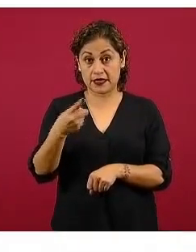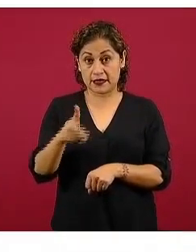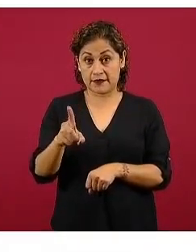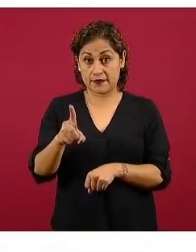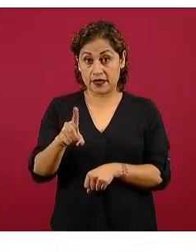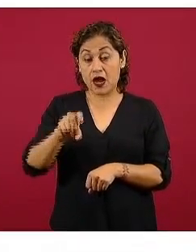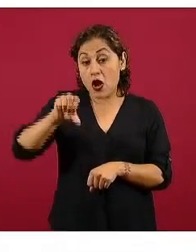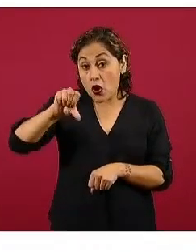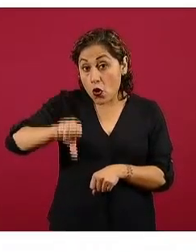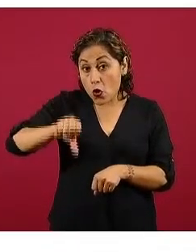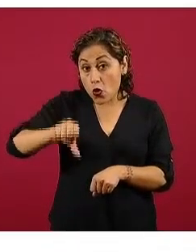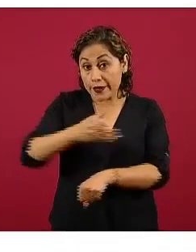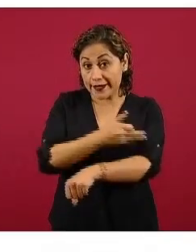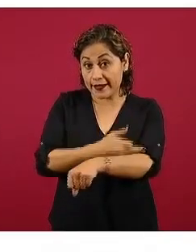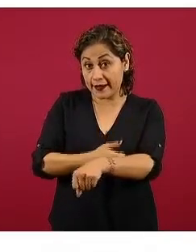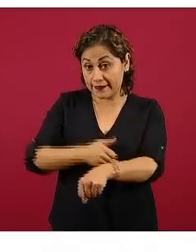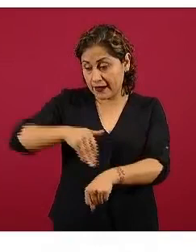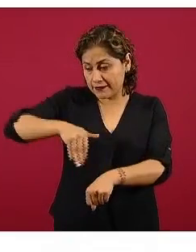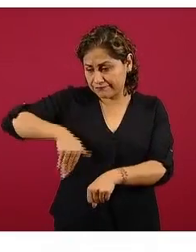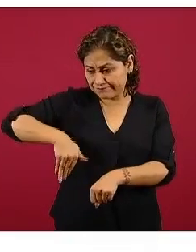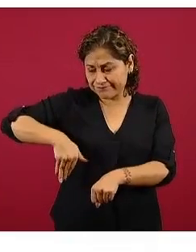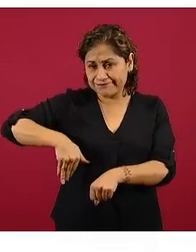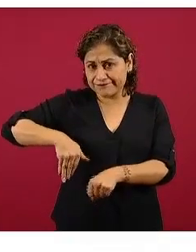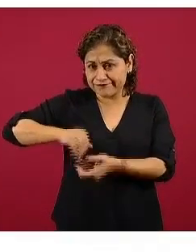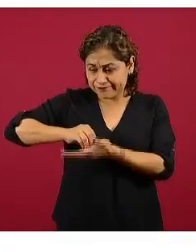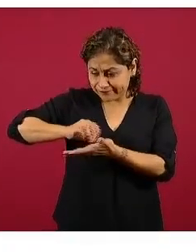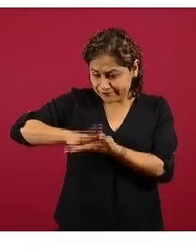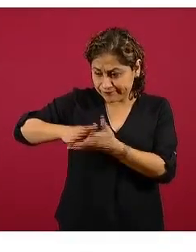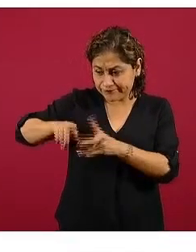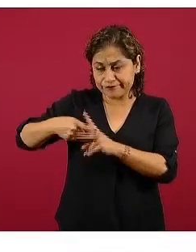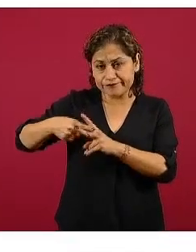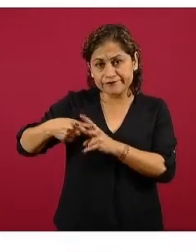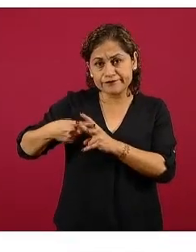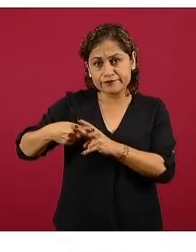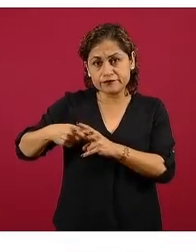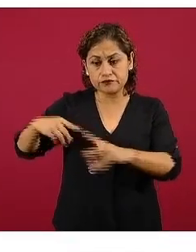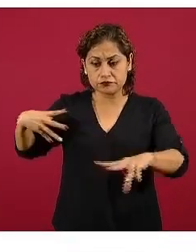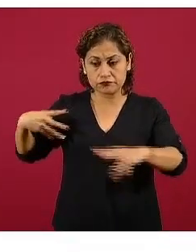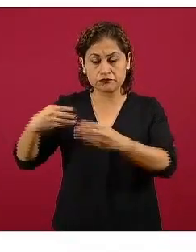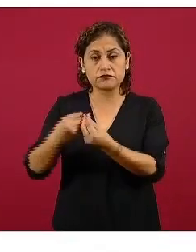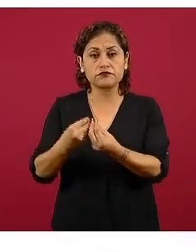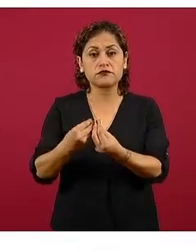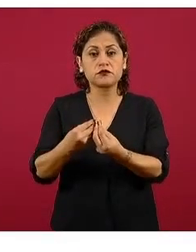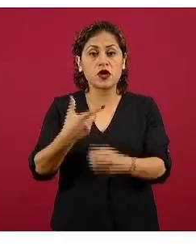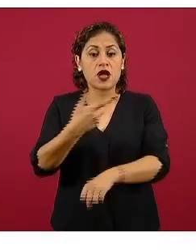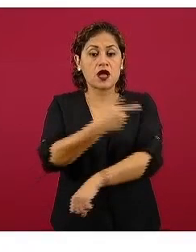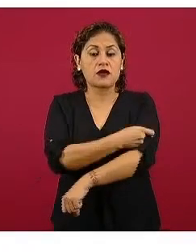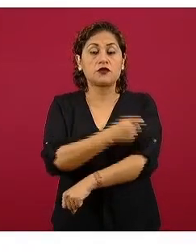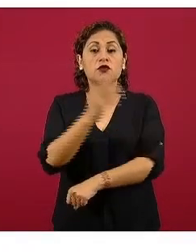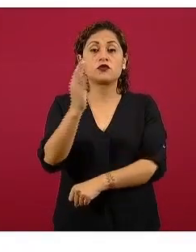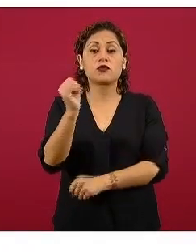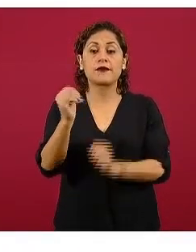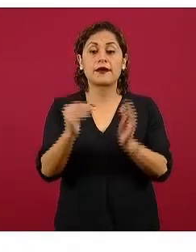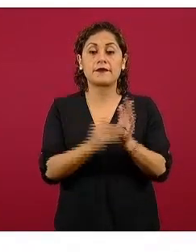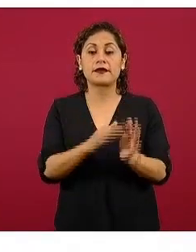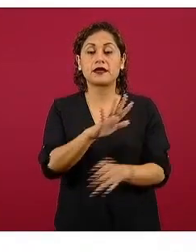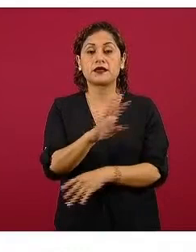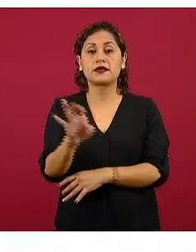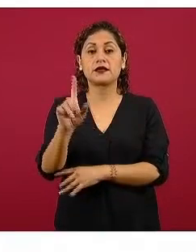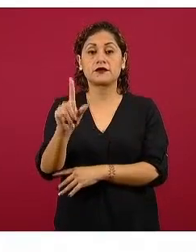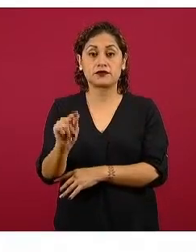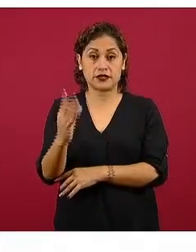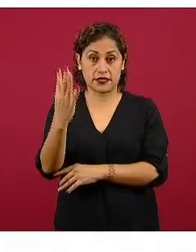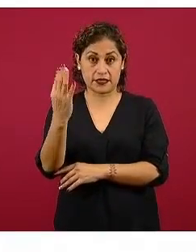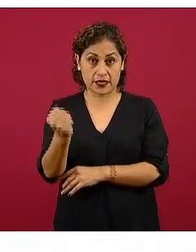preparación de la conferencia vespertina, se han aplicado un total de 9.579